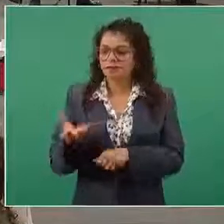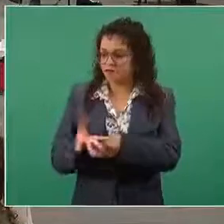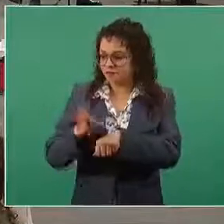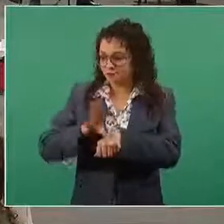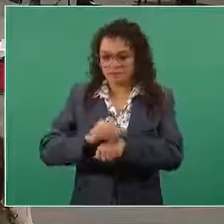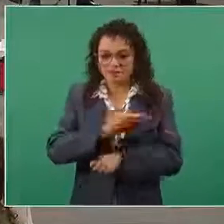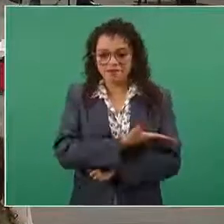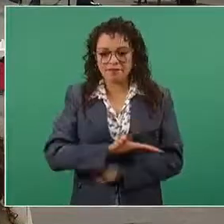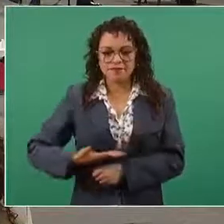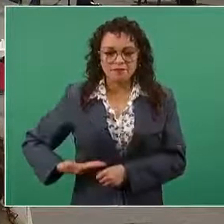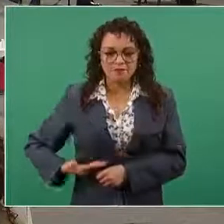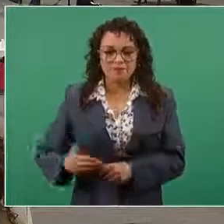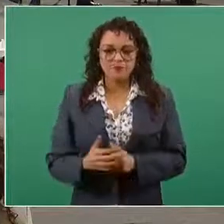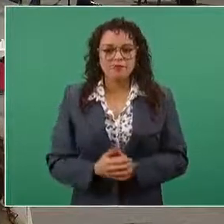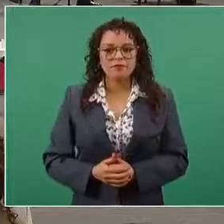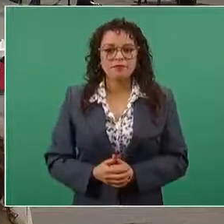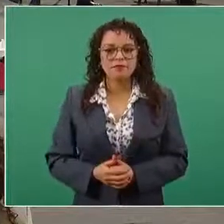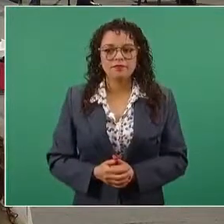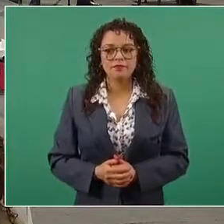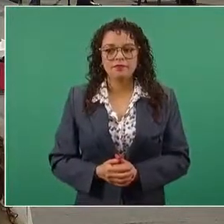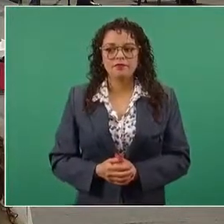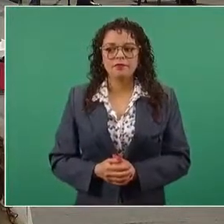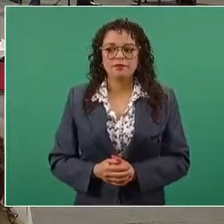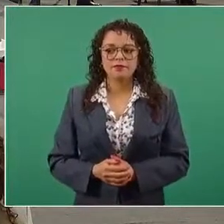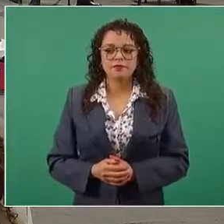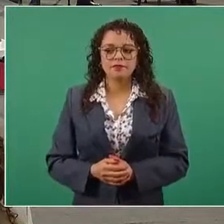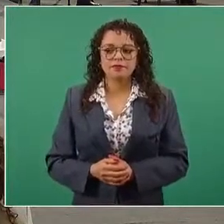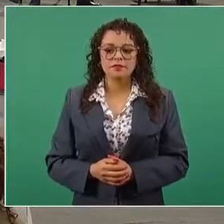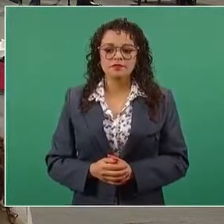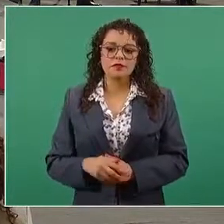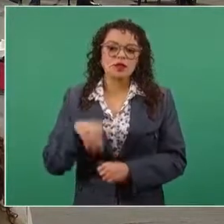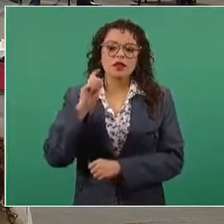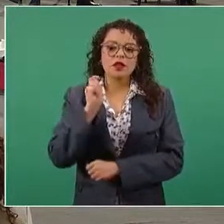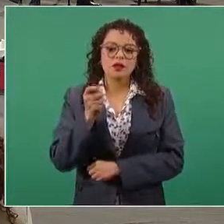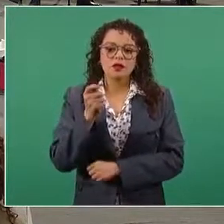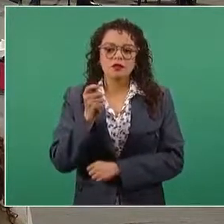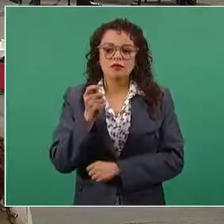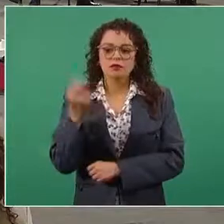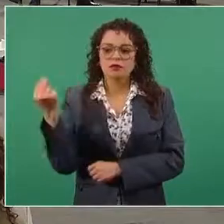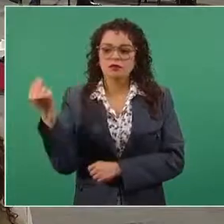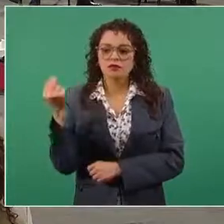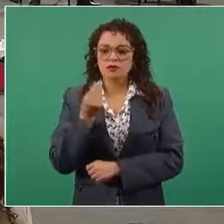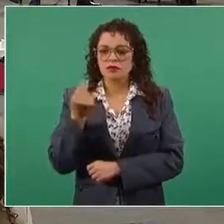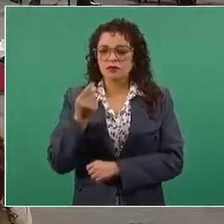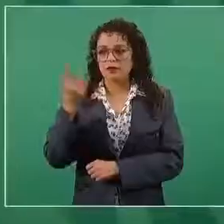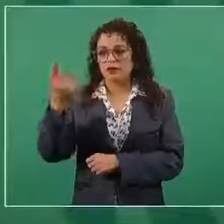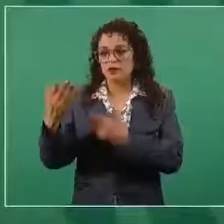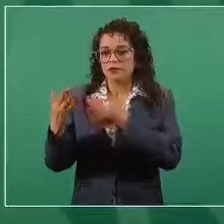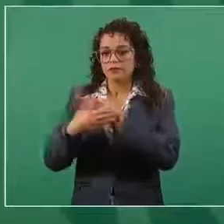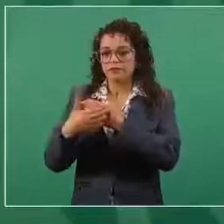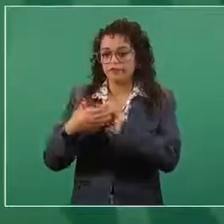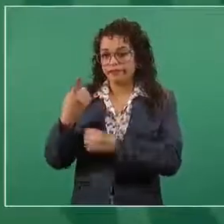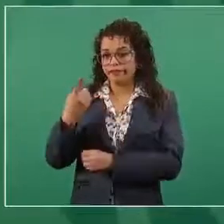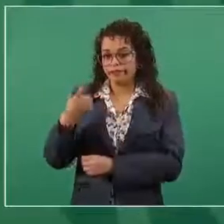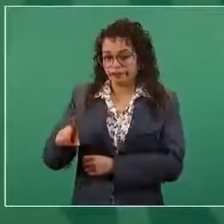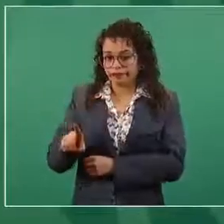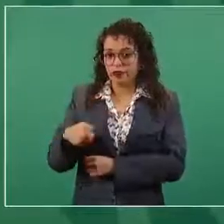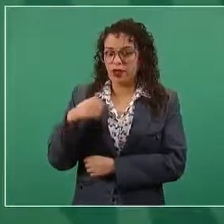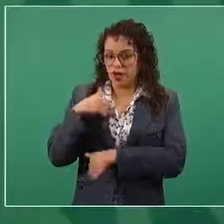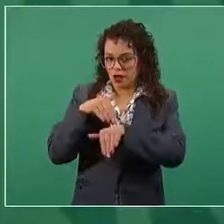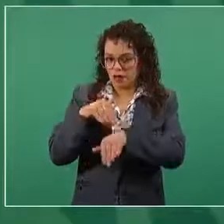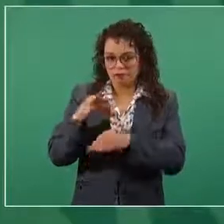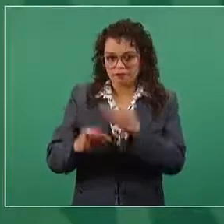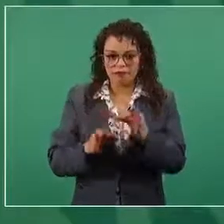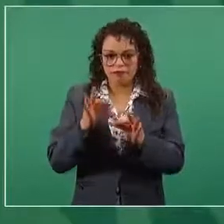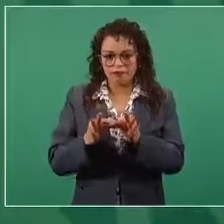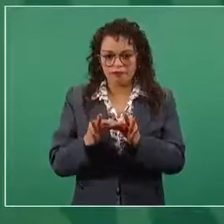Señor presidente, pues en cumplimiento a la instrucción y como parte de las acciones que se